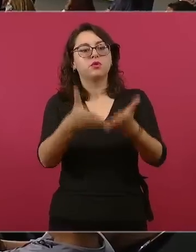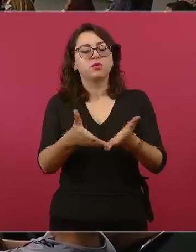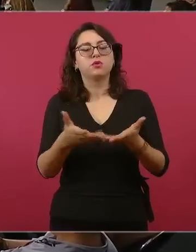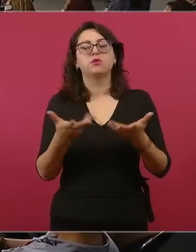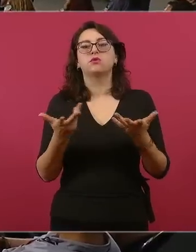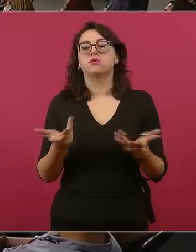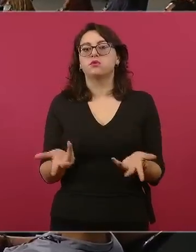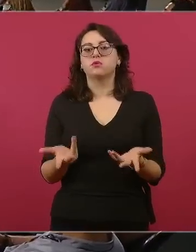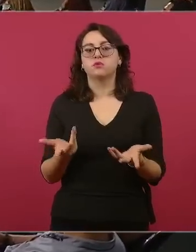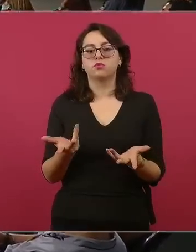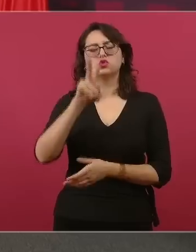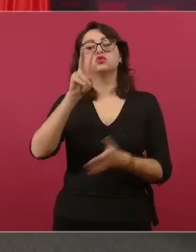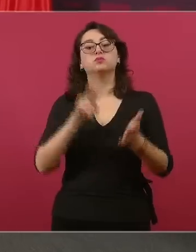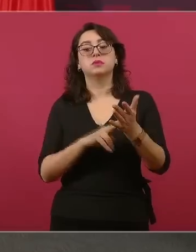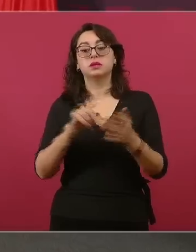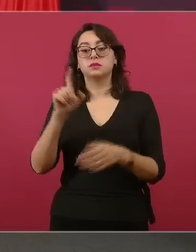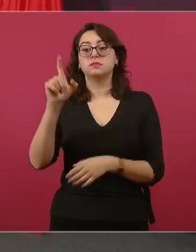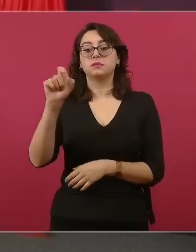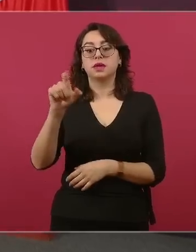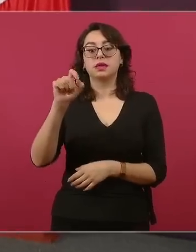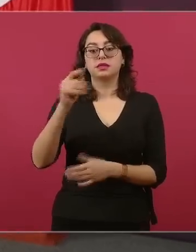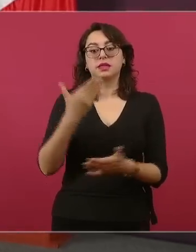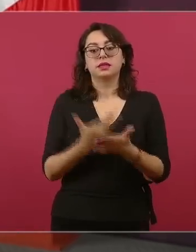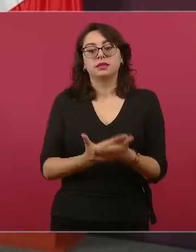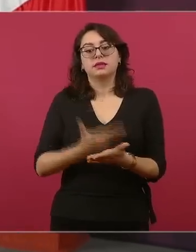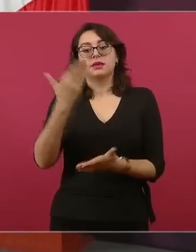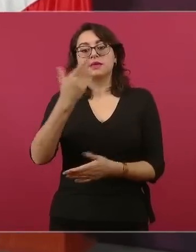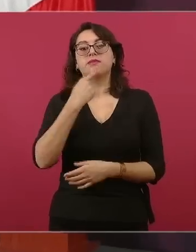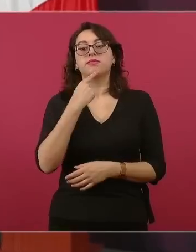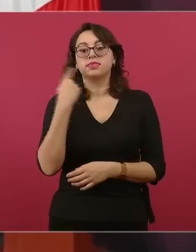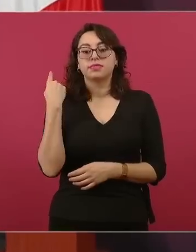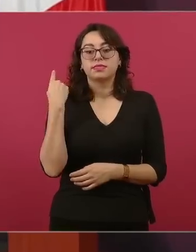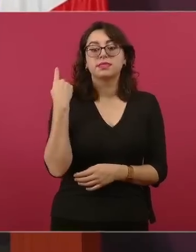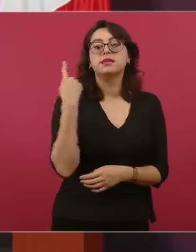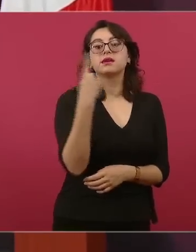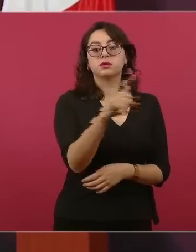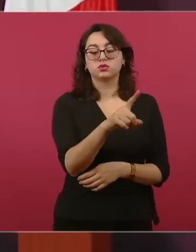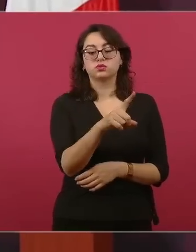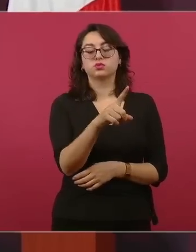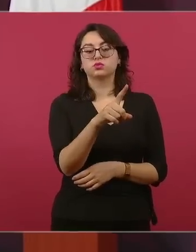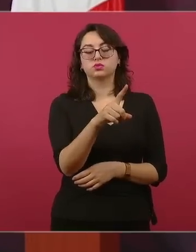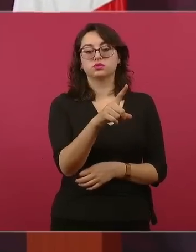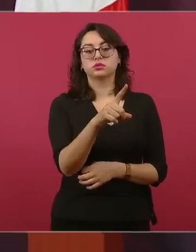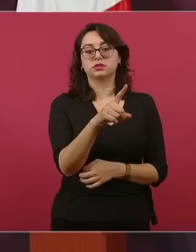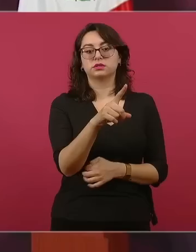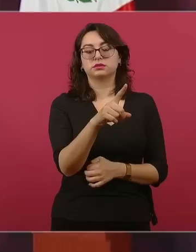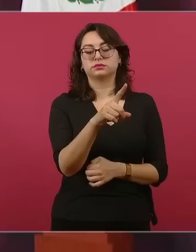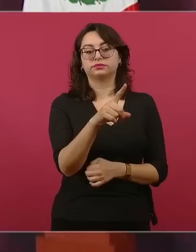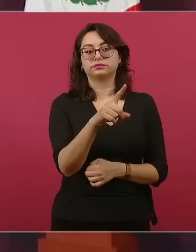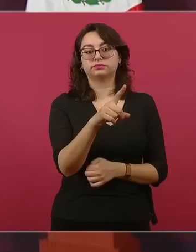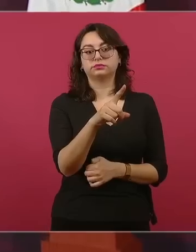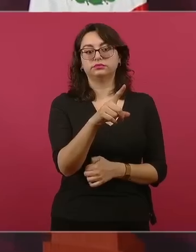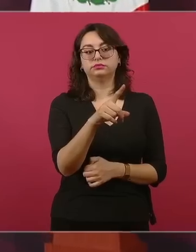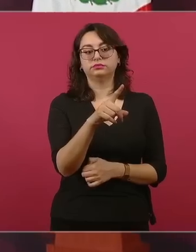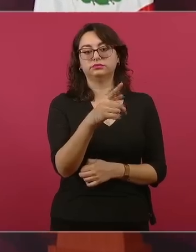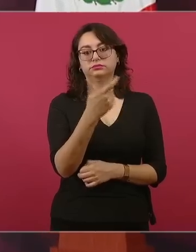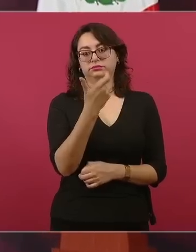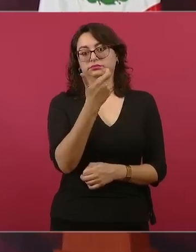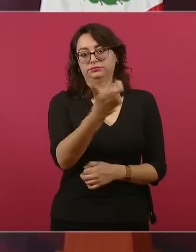Y por eso se presentó una denuncia y…